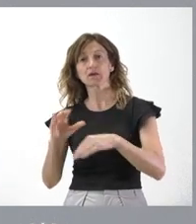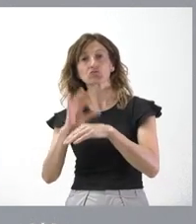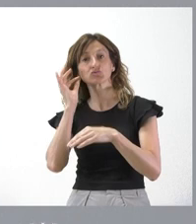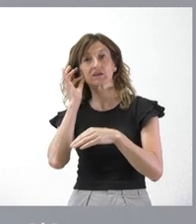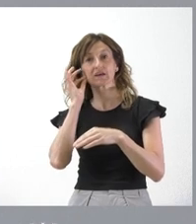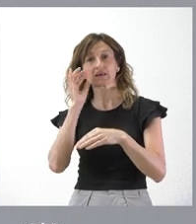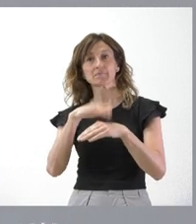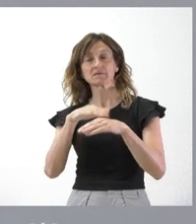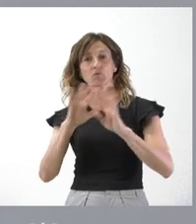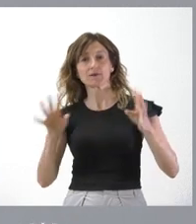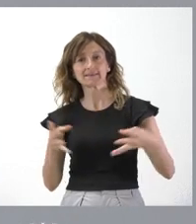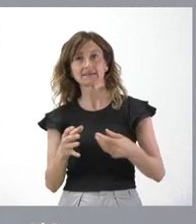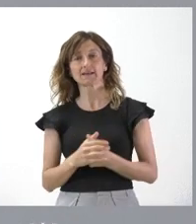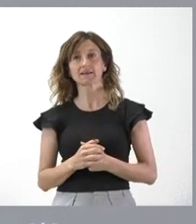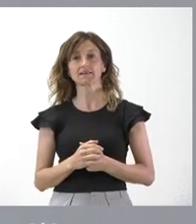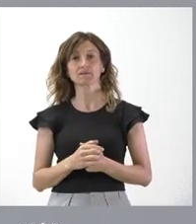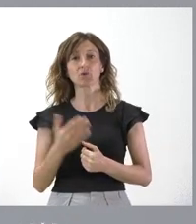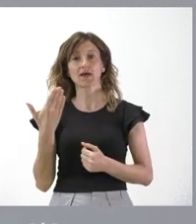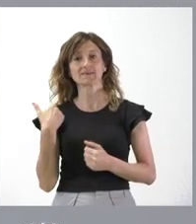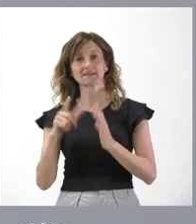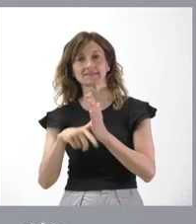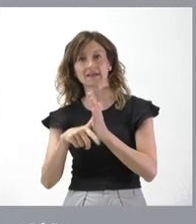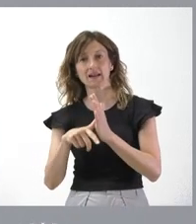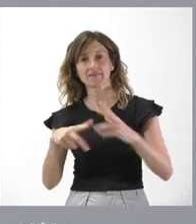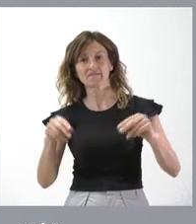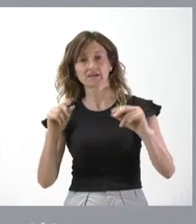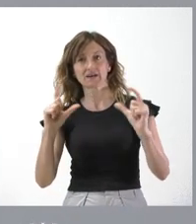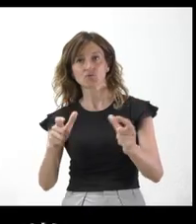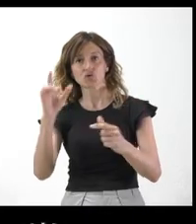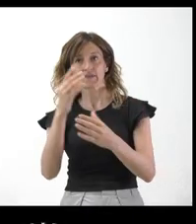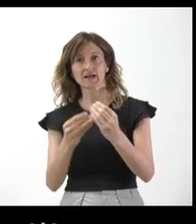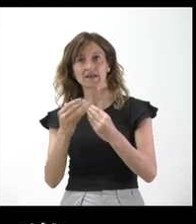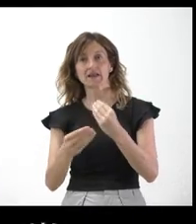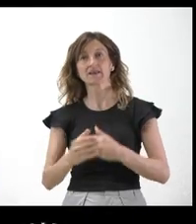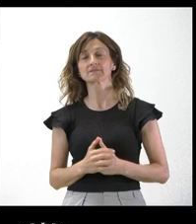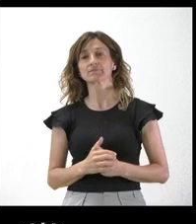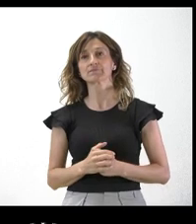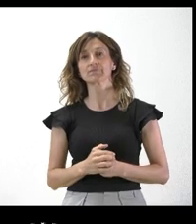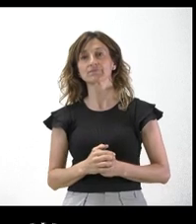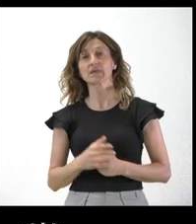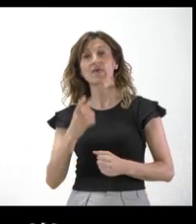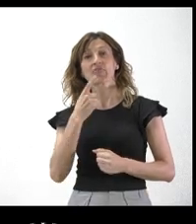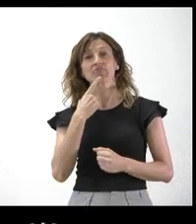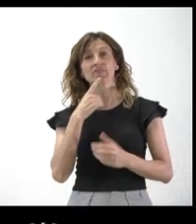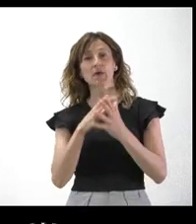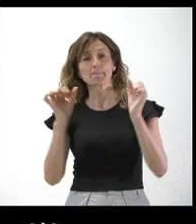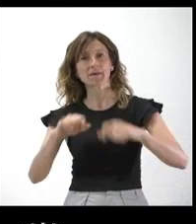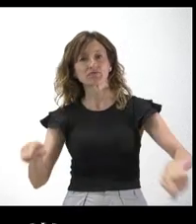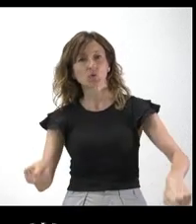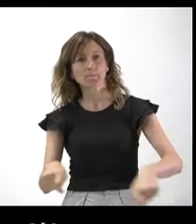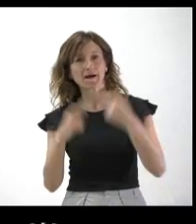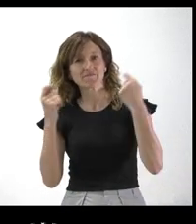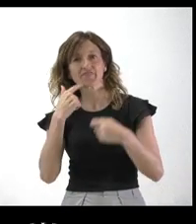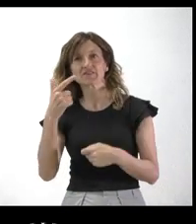al haber acabado ayer tarde la reunión en Canarias. Vos sí que ha dicho que el pacto está roto. Yo no sé si